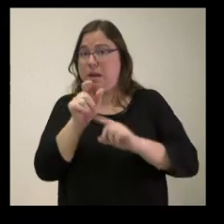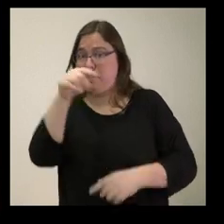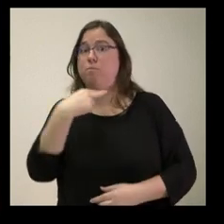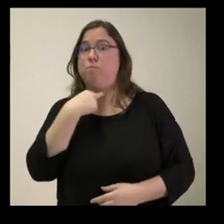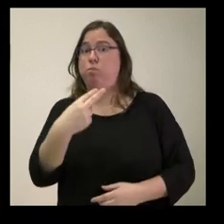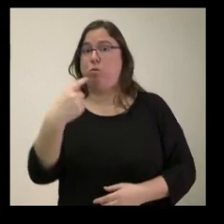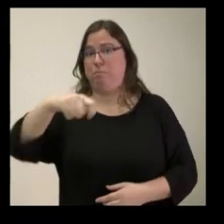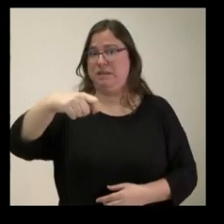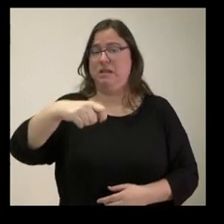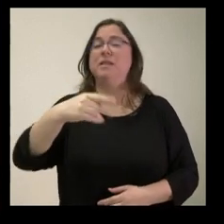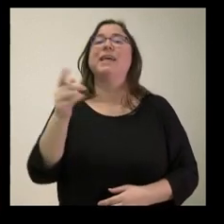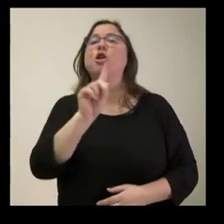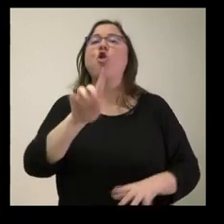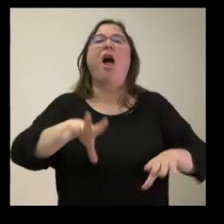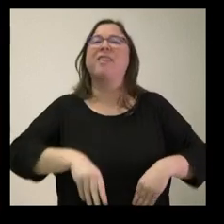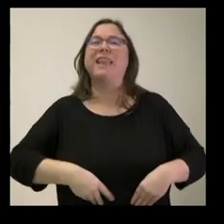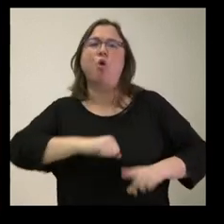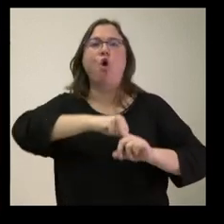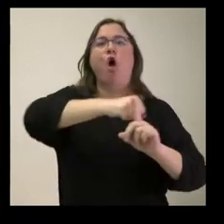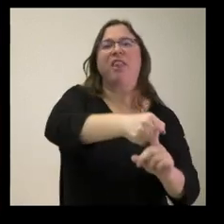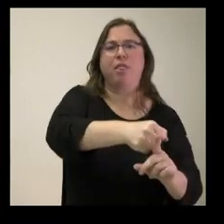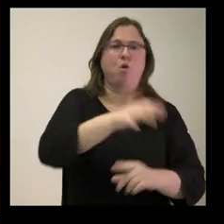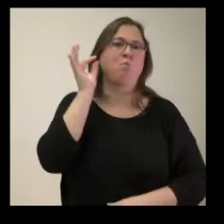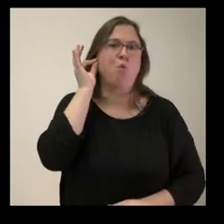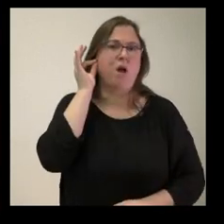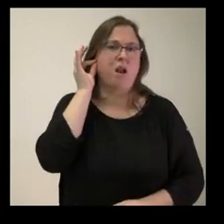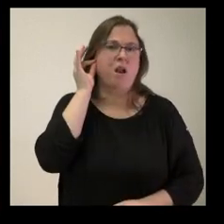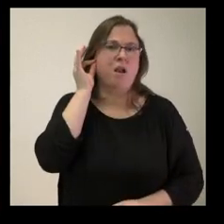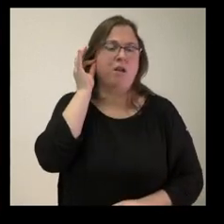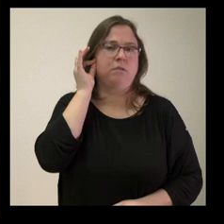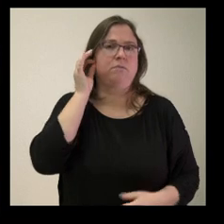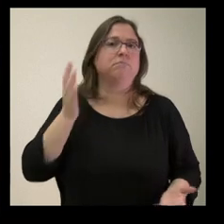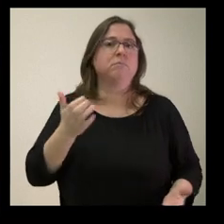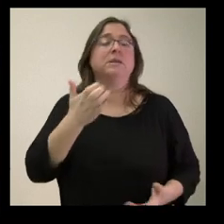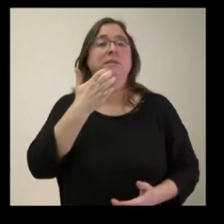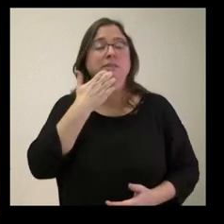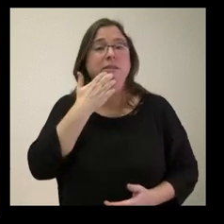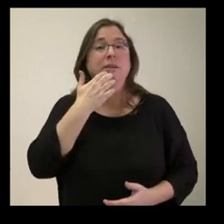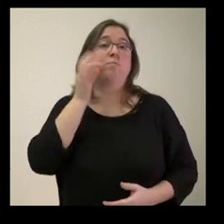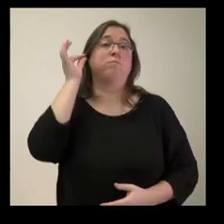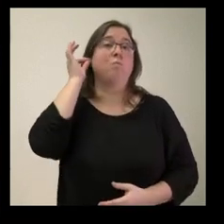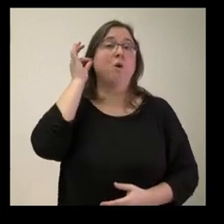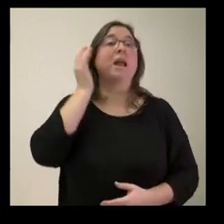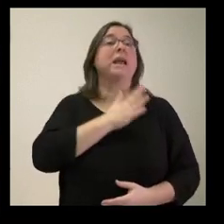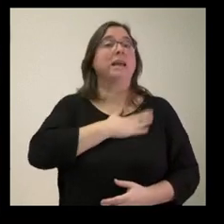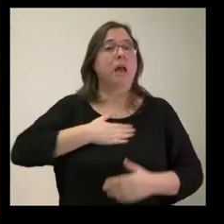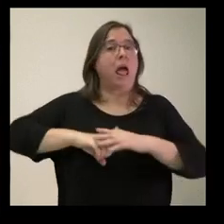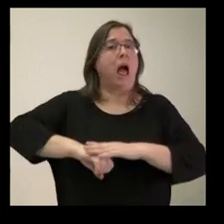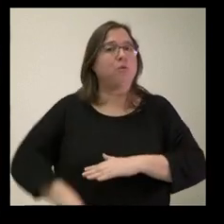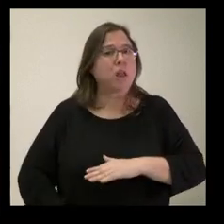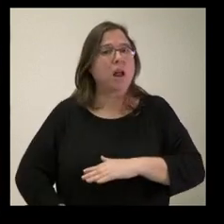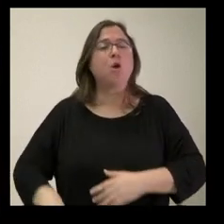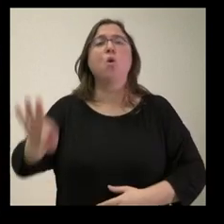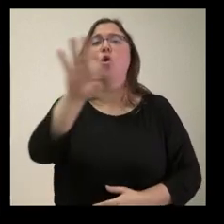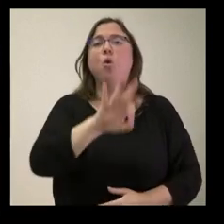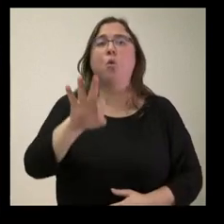presidente, es decir, que no se iban a admitir coacciones a las mujeres que fueran con intención de abortar o fueran